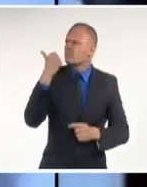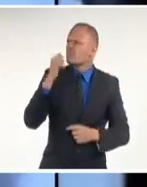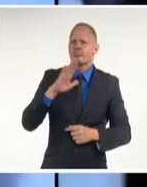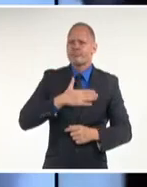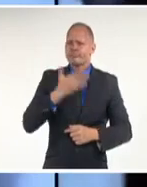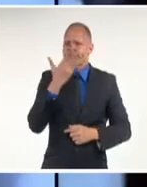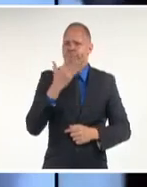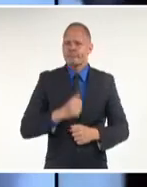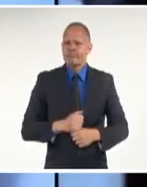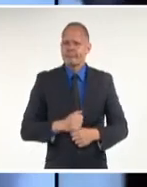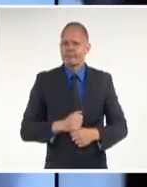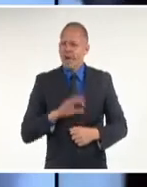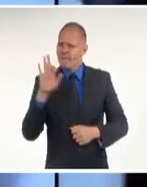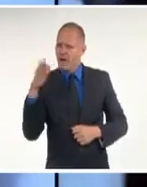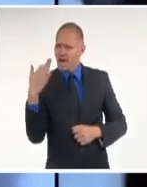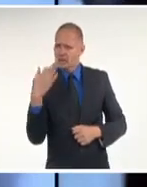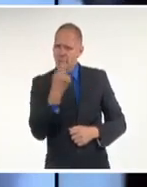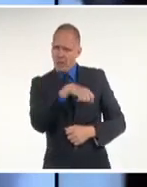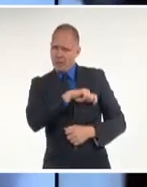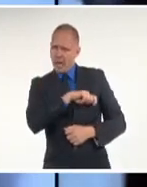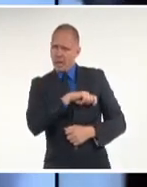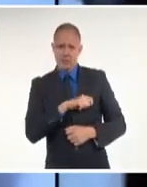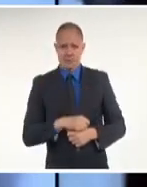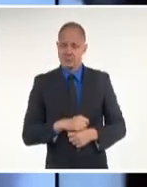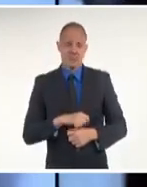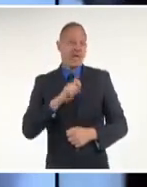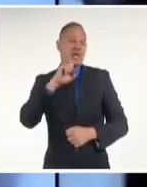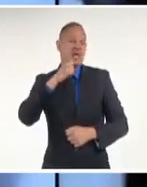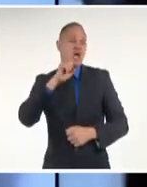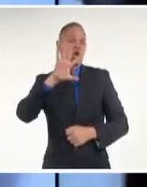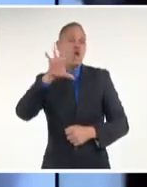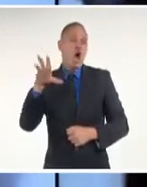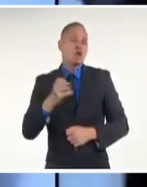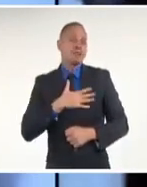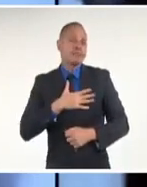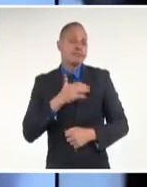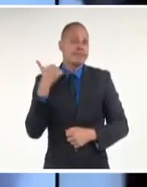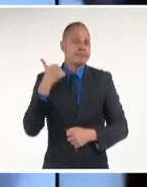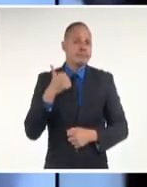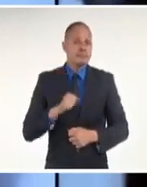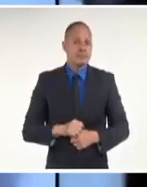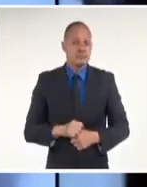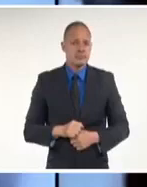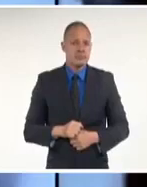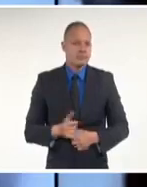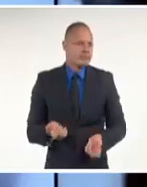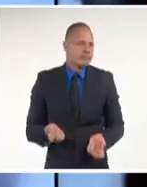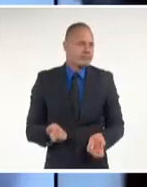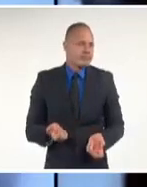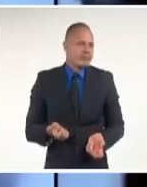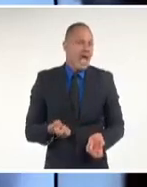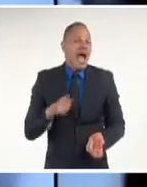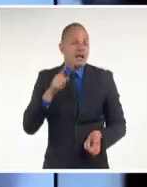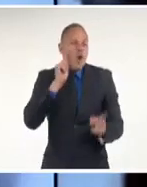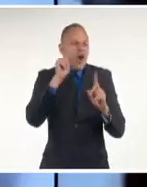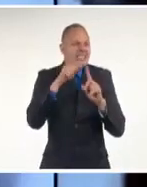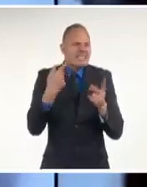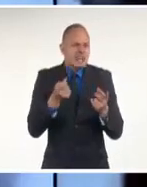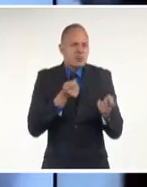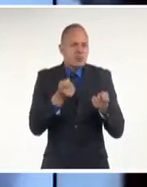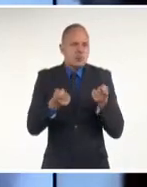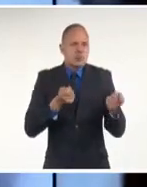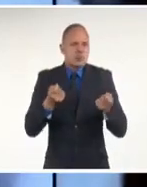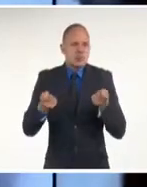operación mediática para la desestabilización política de nuestro país. Incluso creen que lo logran. Mientras tanto, con cinismo, con